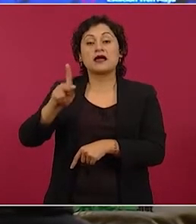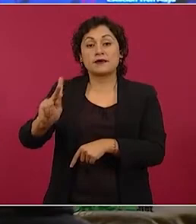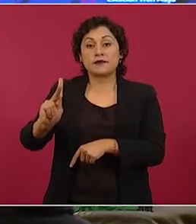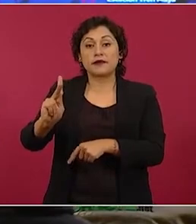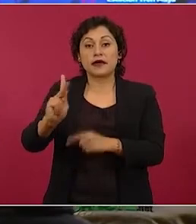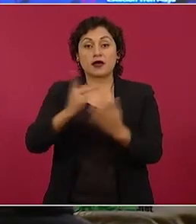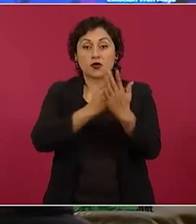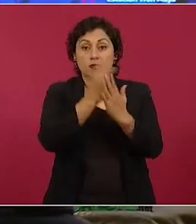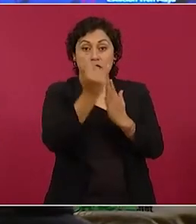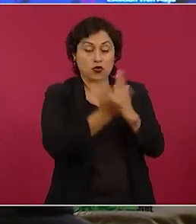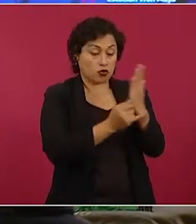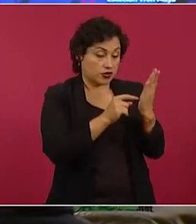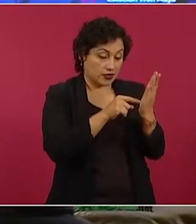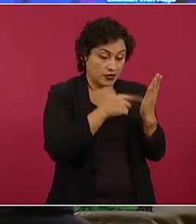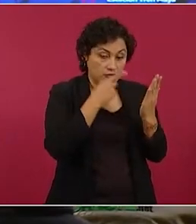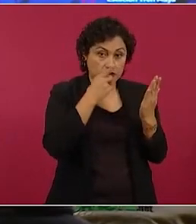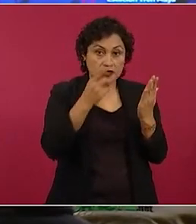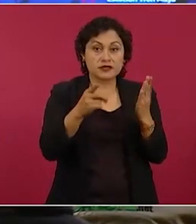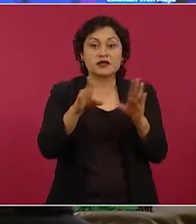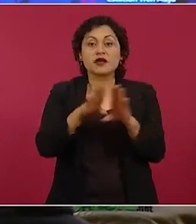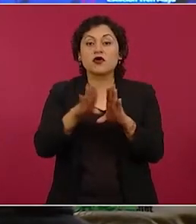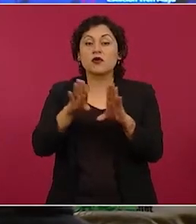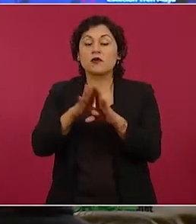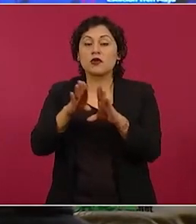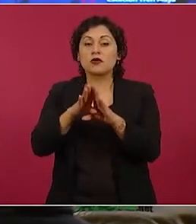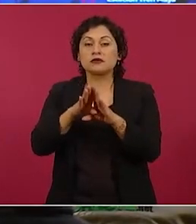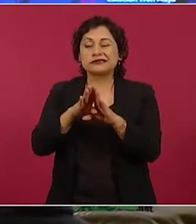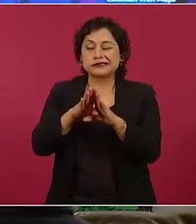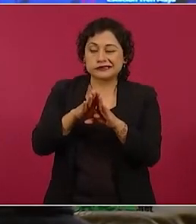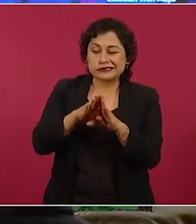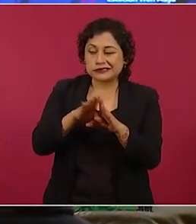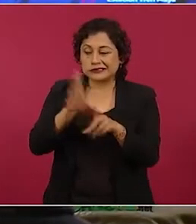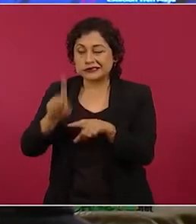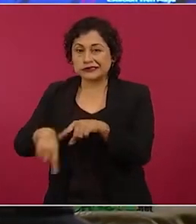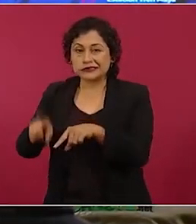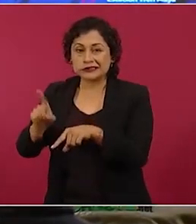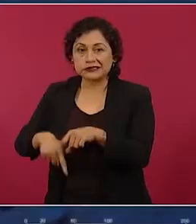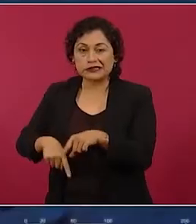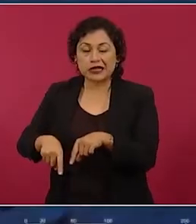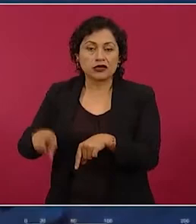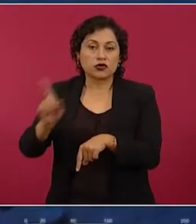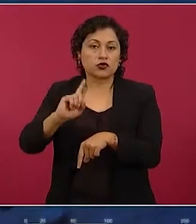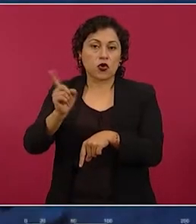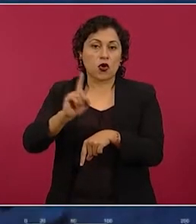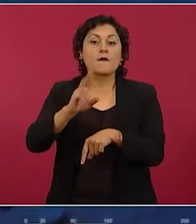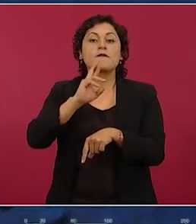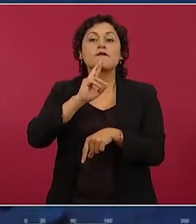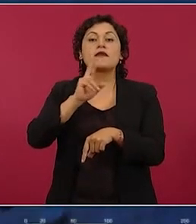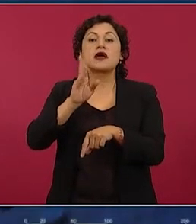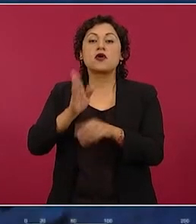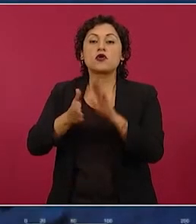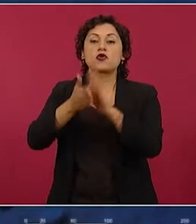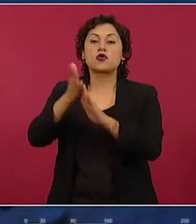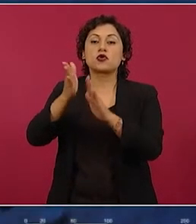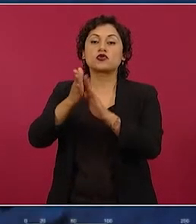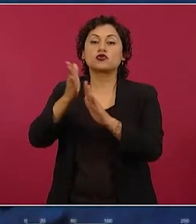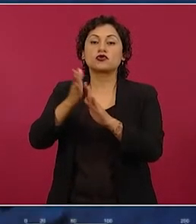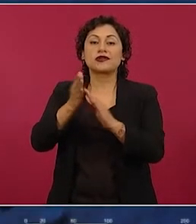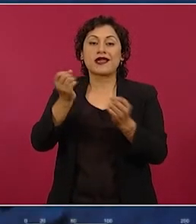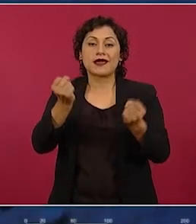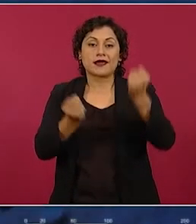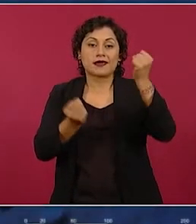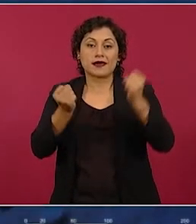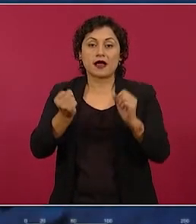hacer viaductos para pasar por arriba. no se toca, no se altera en nada,